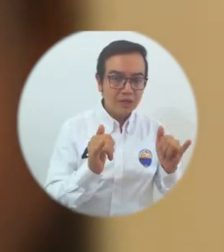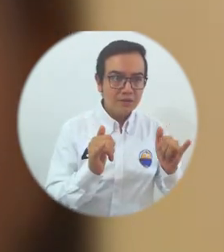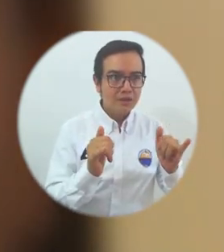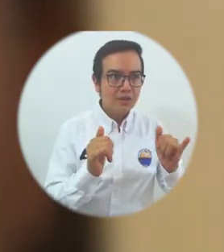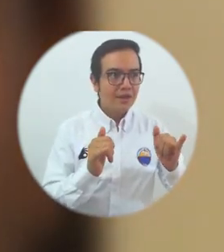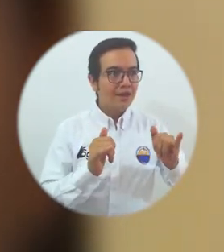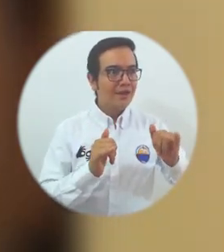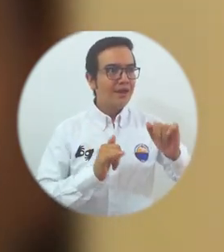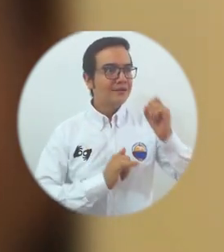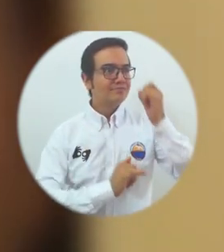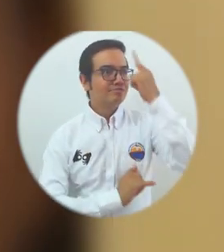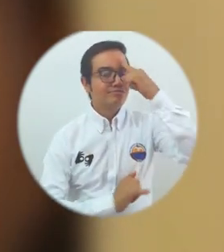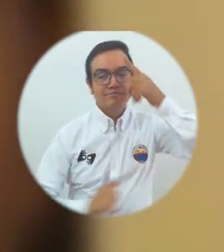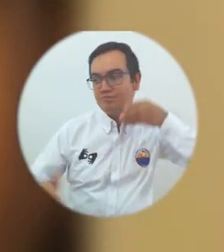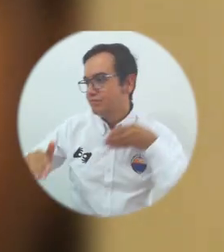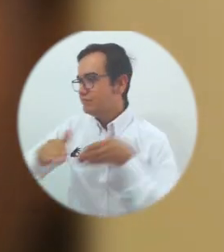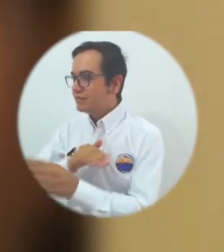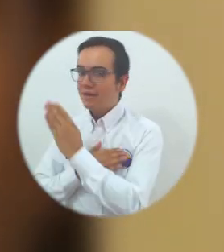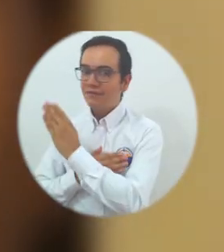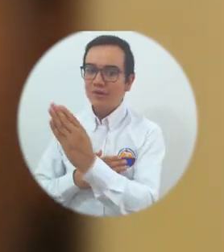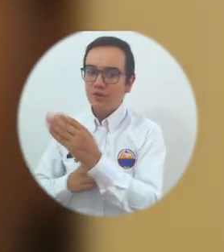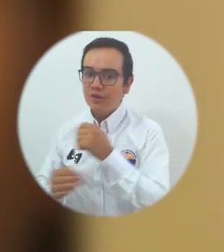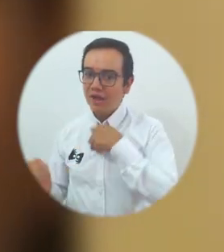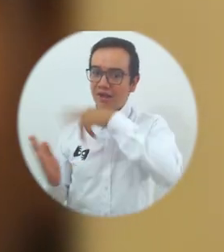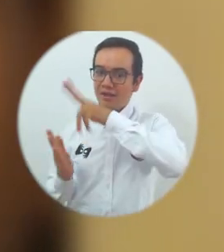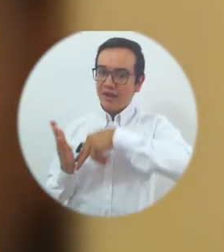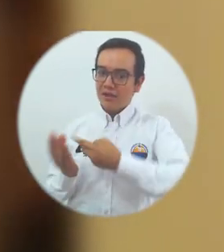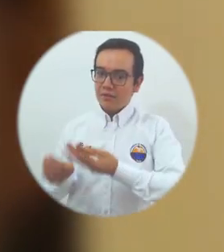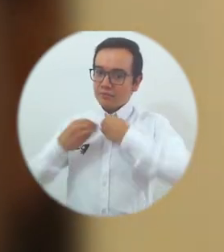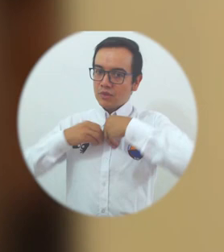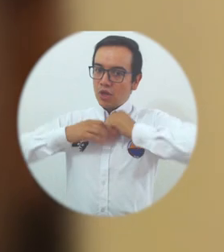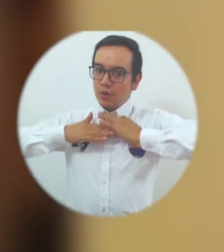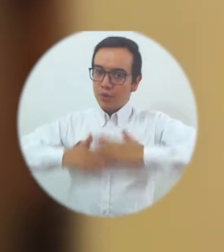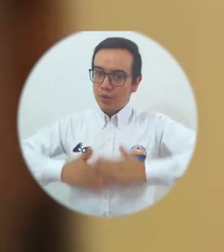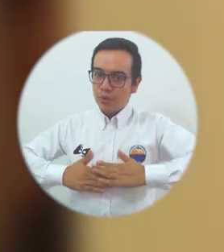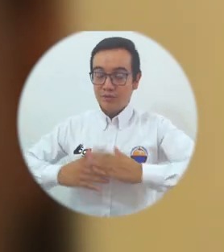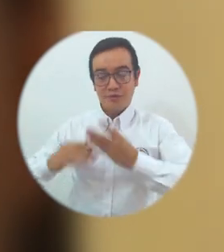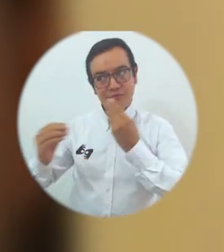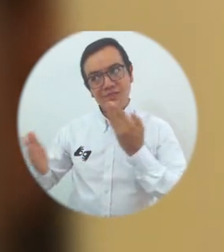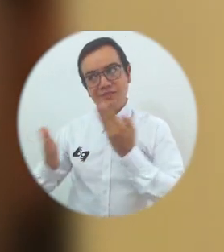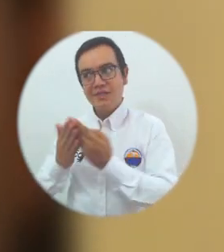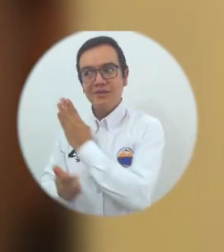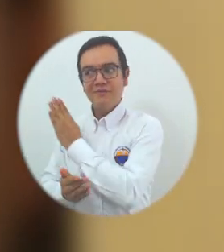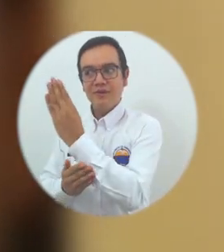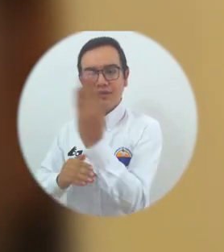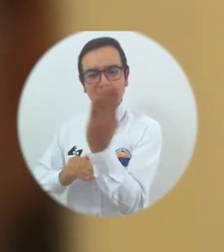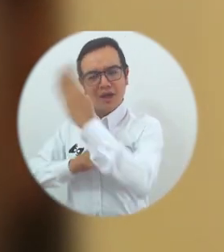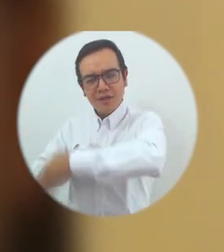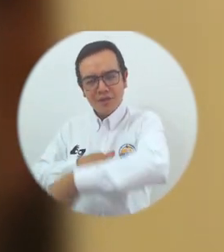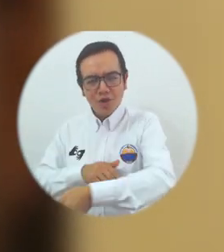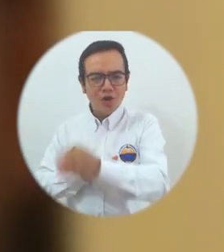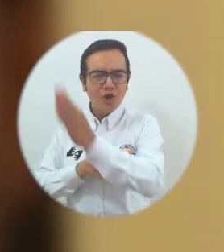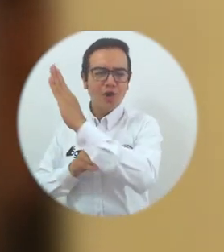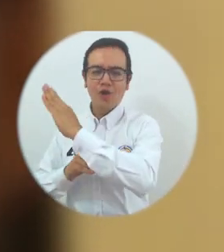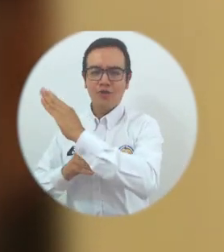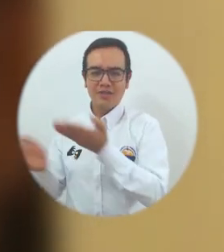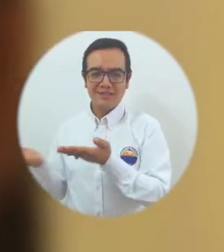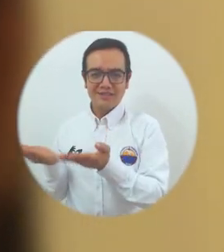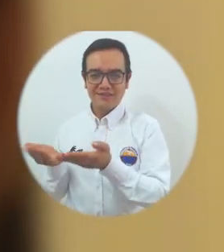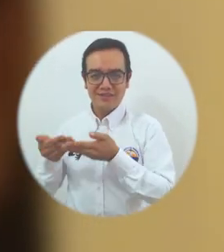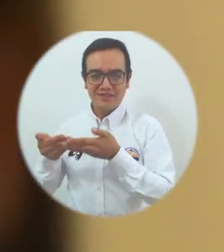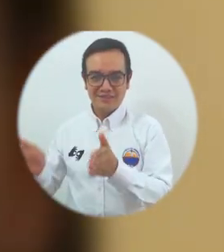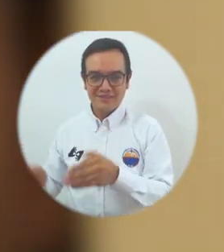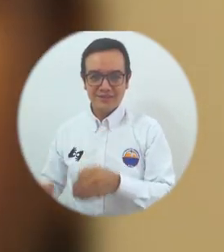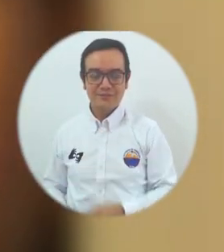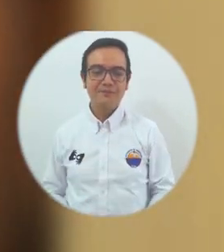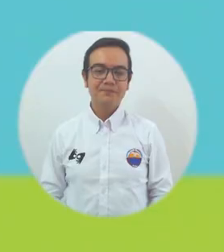en estos tiempos de cuarentena. Leer es importante, por eso quería agradecerle a la biblioteca online 24 horas por su